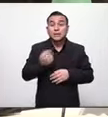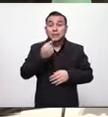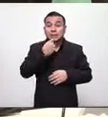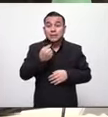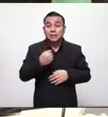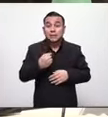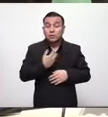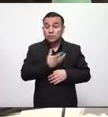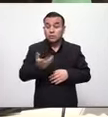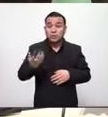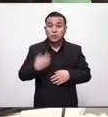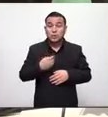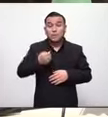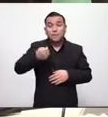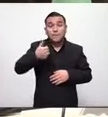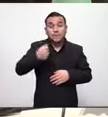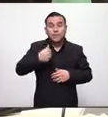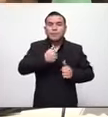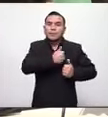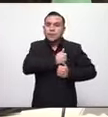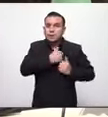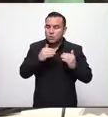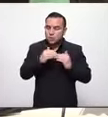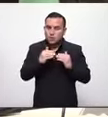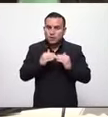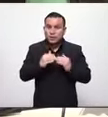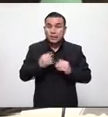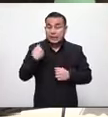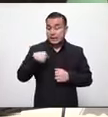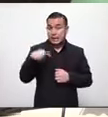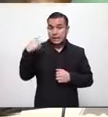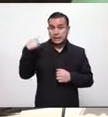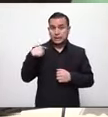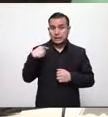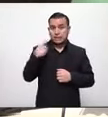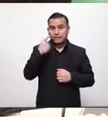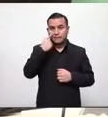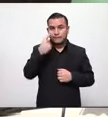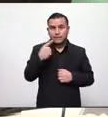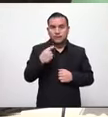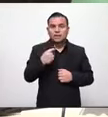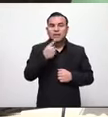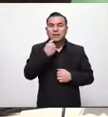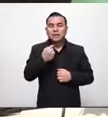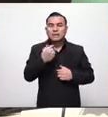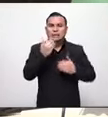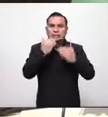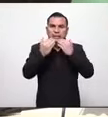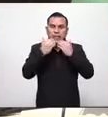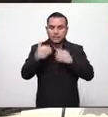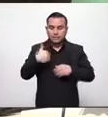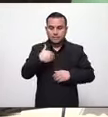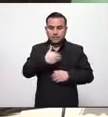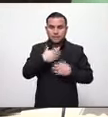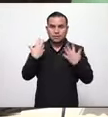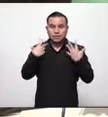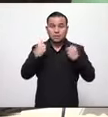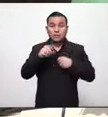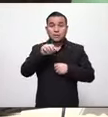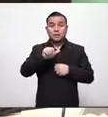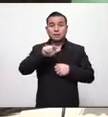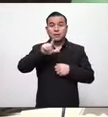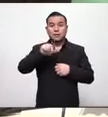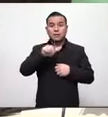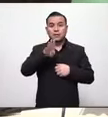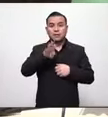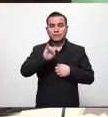elementos de la policía y las fuerzas armadas el día de ayer le decía al ministro a la vi que les guardo